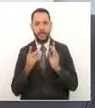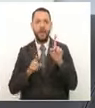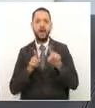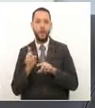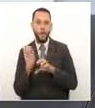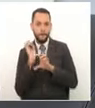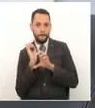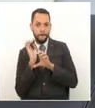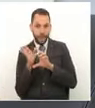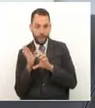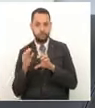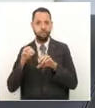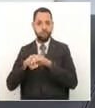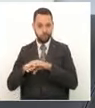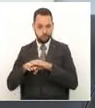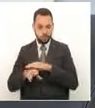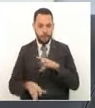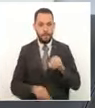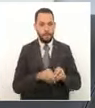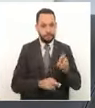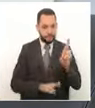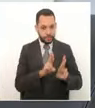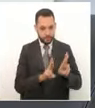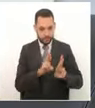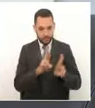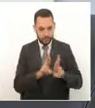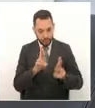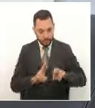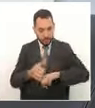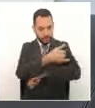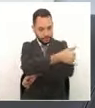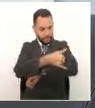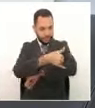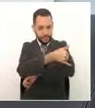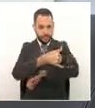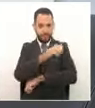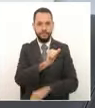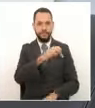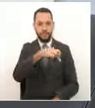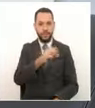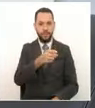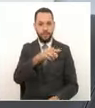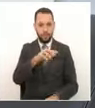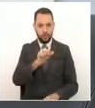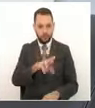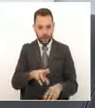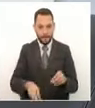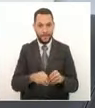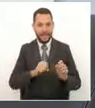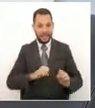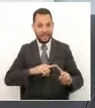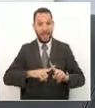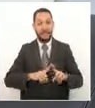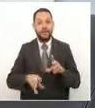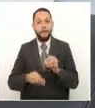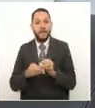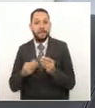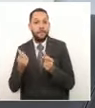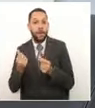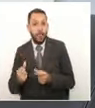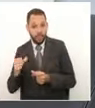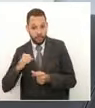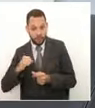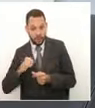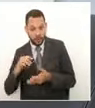y en apostar también inclusive y en el margen de ese éxito. De tal suerte que podemos aumentar en los próximos días más mercados. Pero el